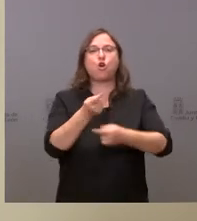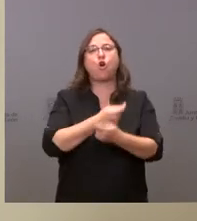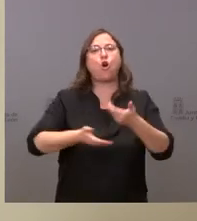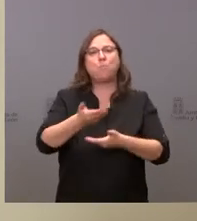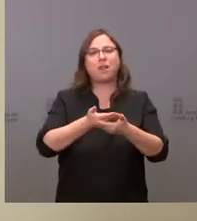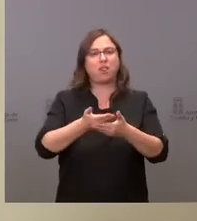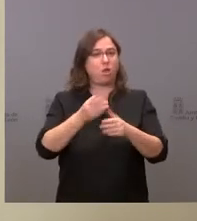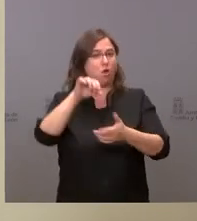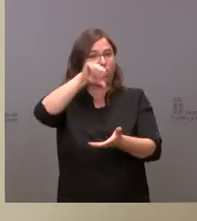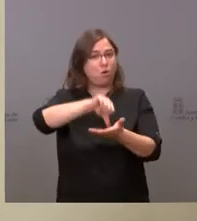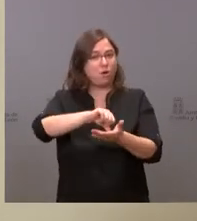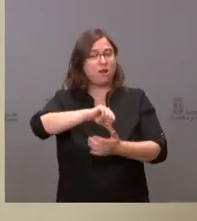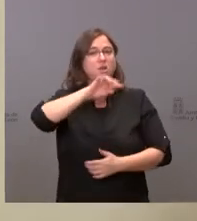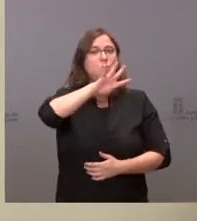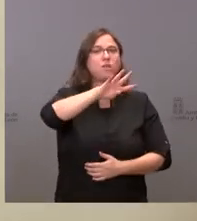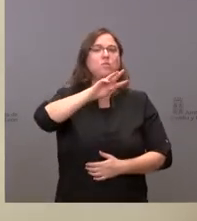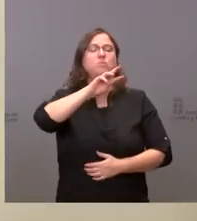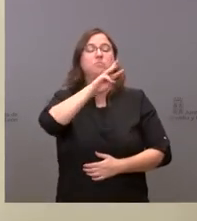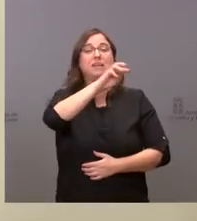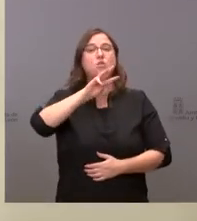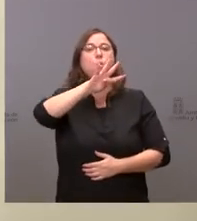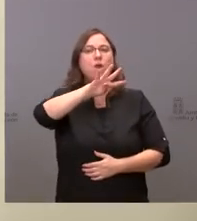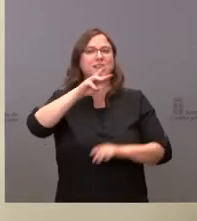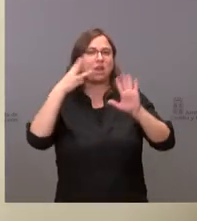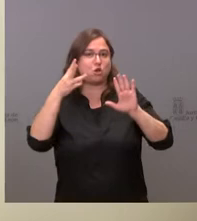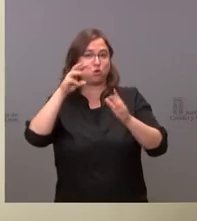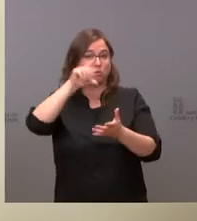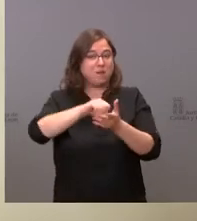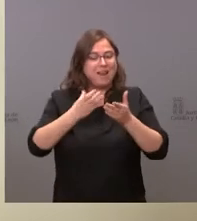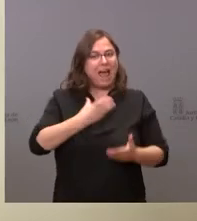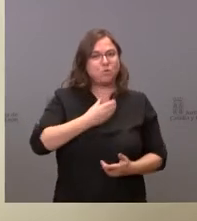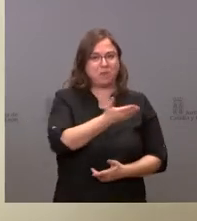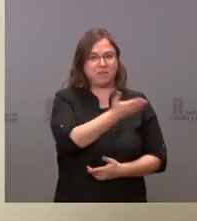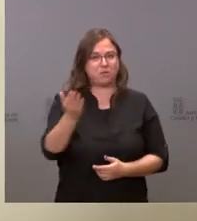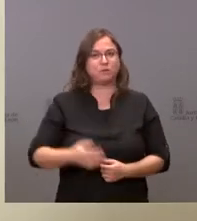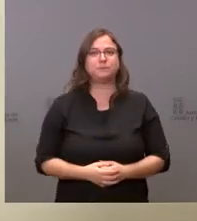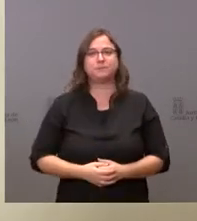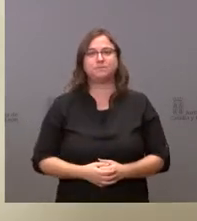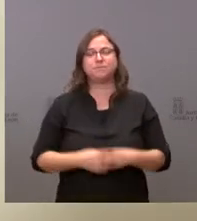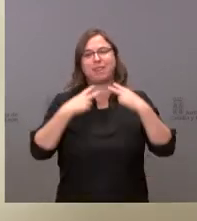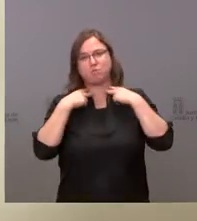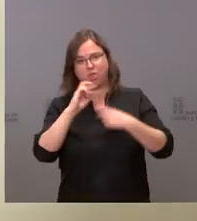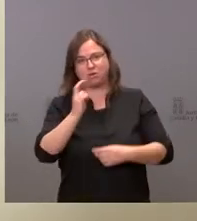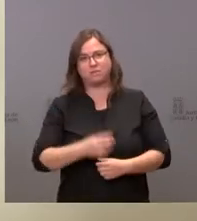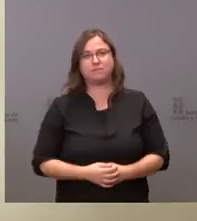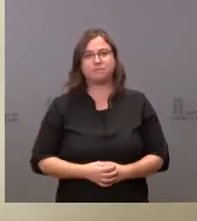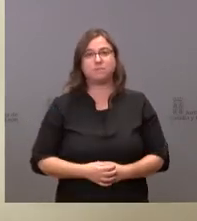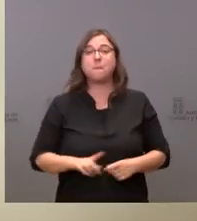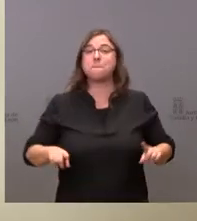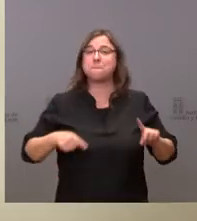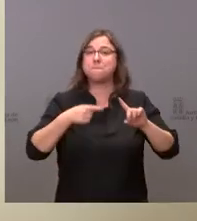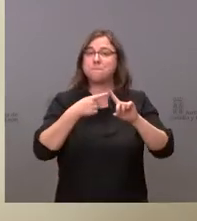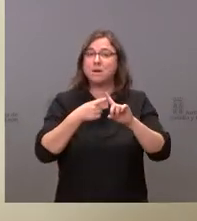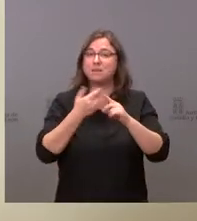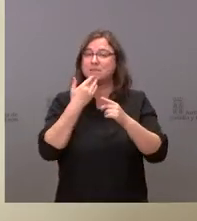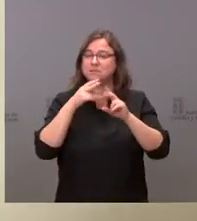448 millones destinados a las entidades locales. Y haciendo un